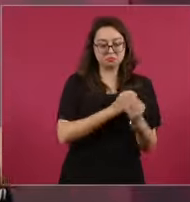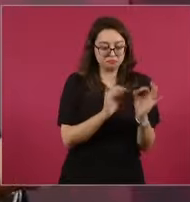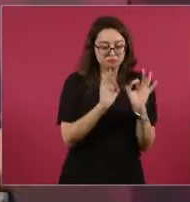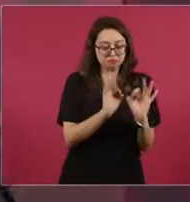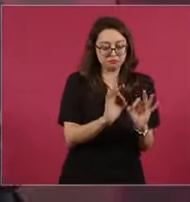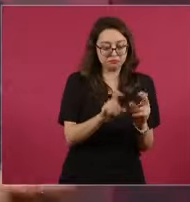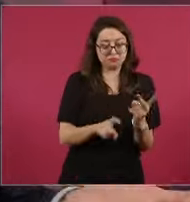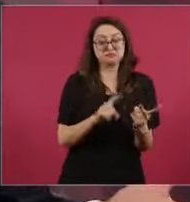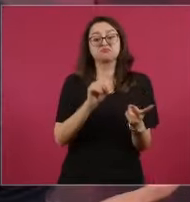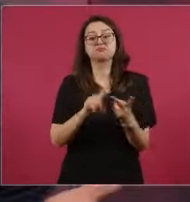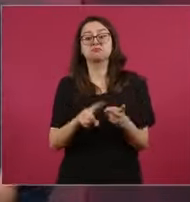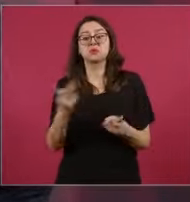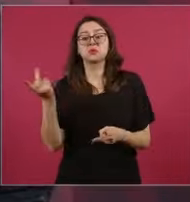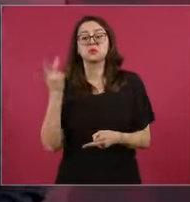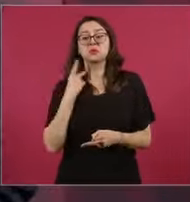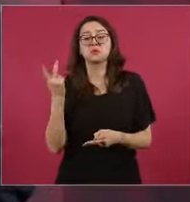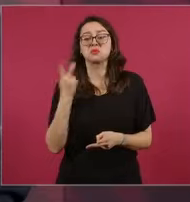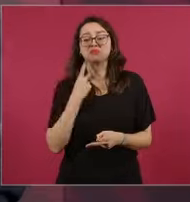pasa nada,